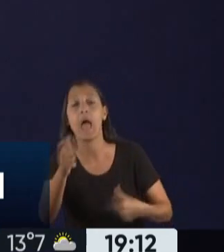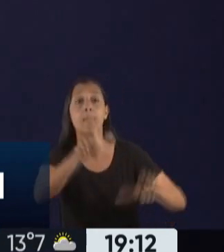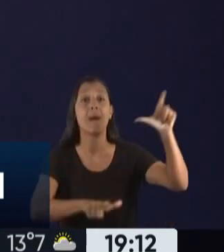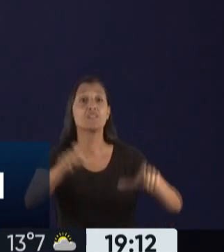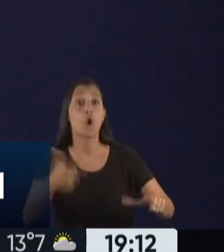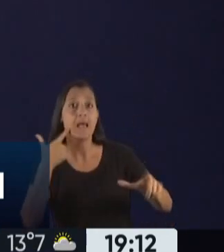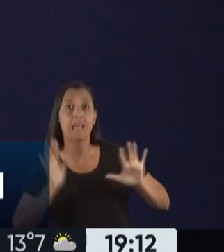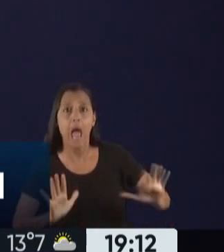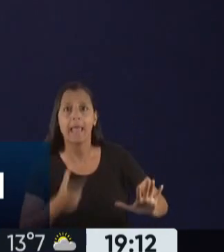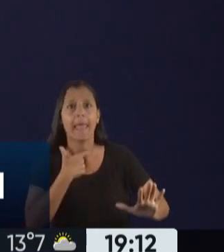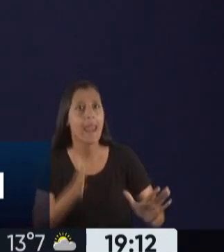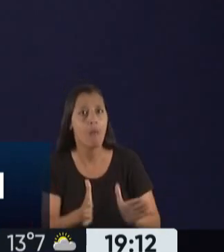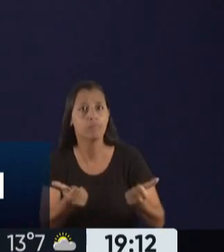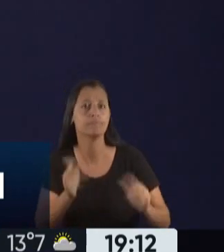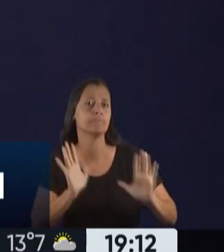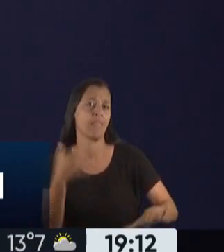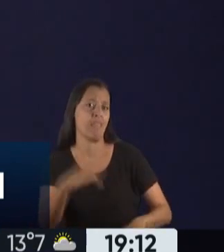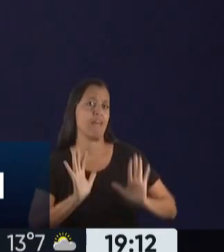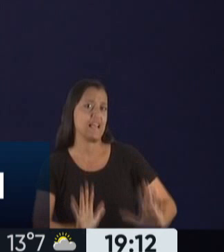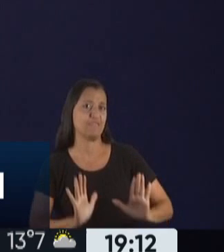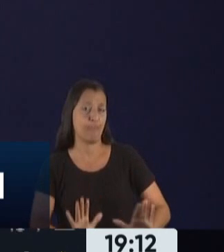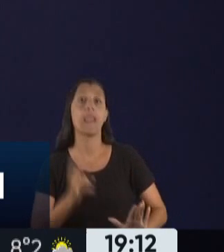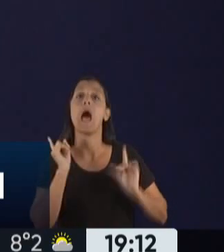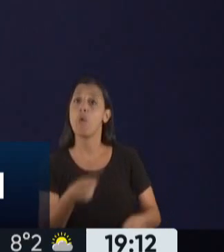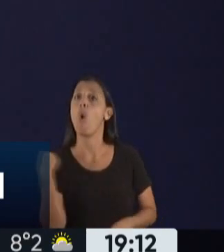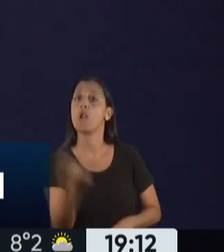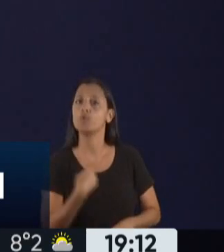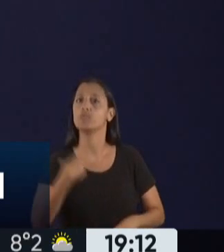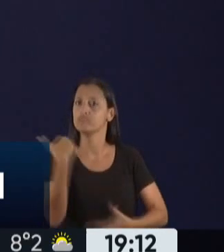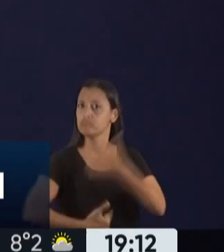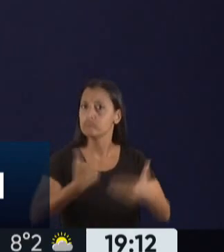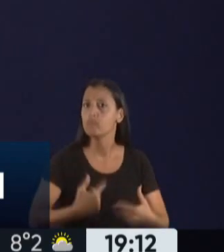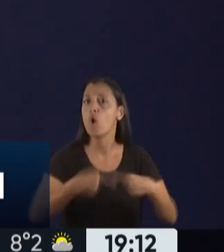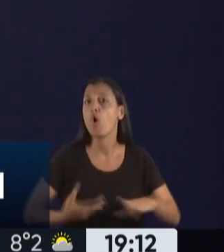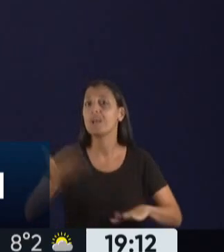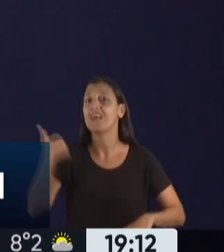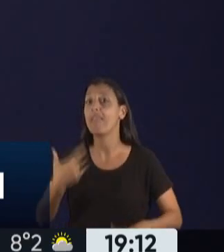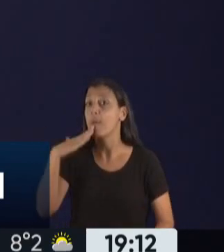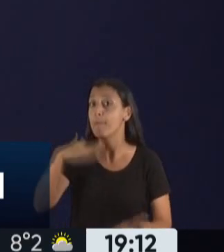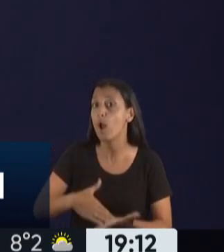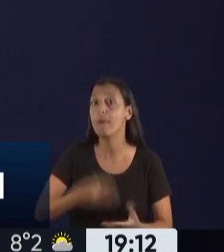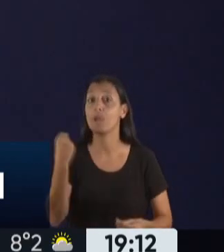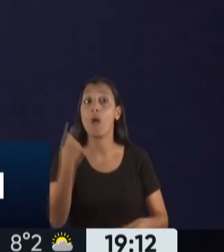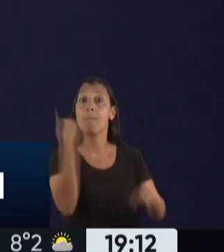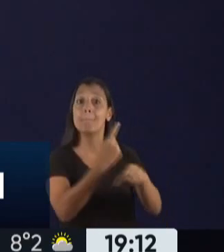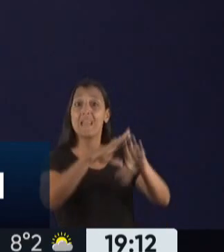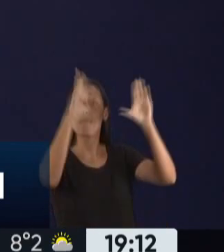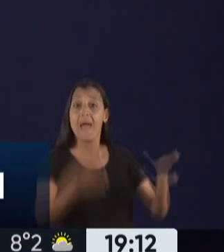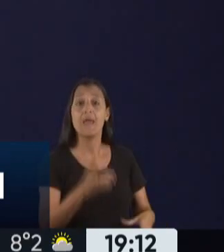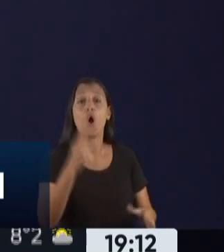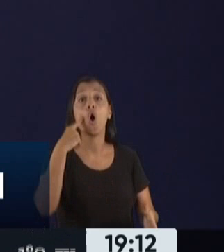gente esperaba. Pero lo cierto es que no dejamos de avanzar en cada uno de los temas que prometimos. Así que el primero de ellos va a ser el INADI.